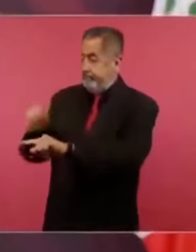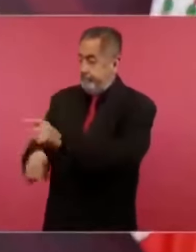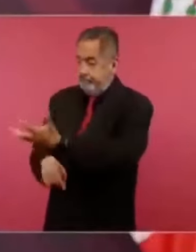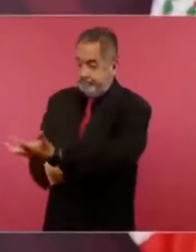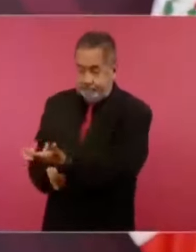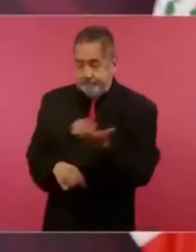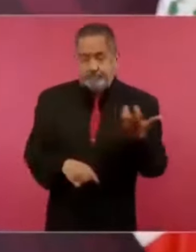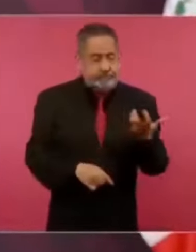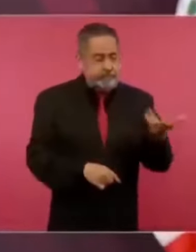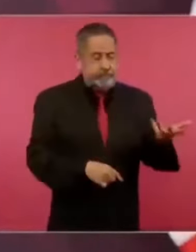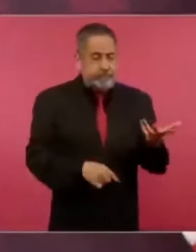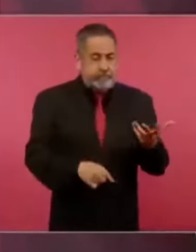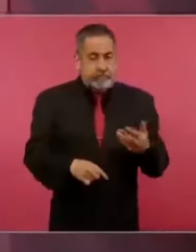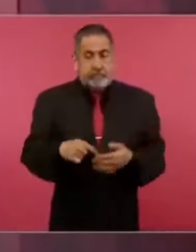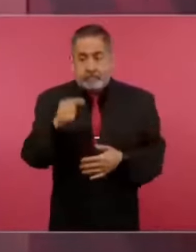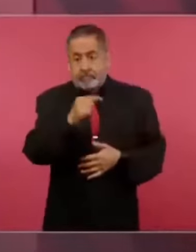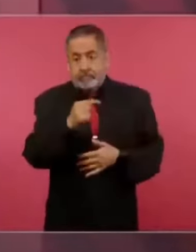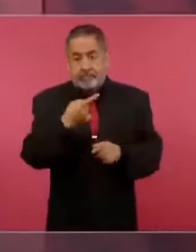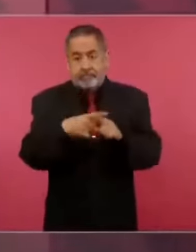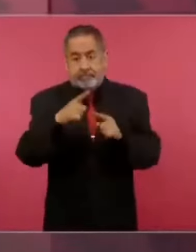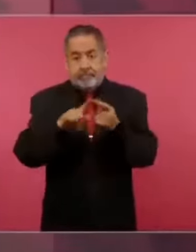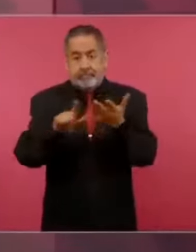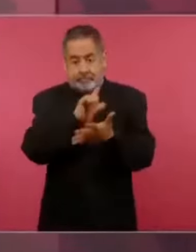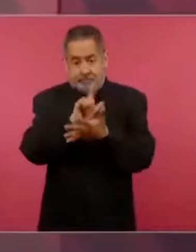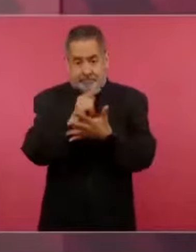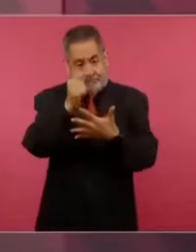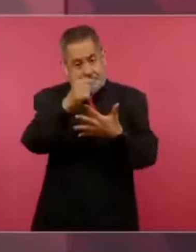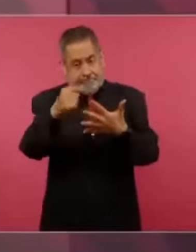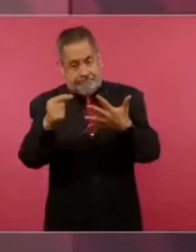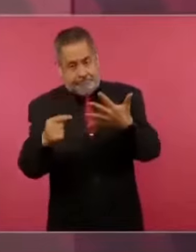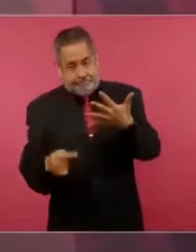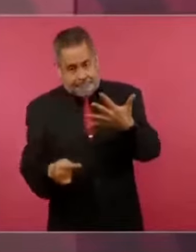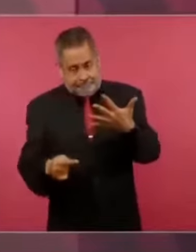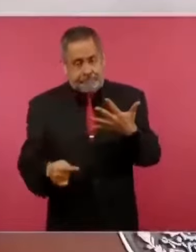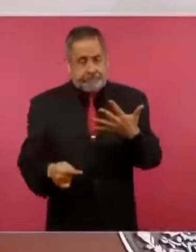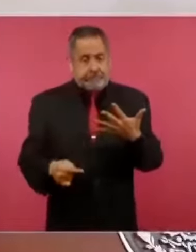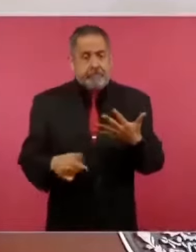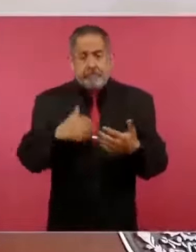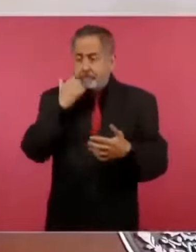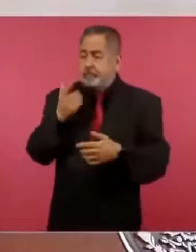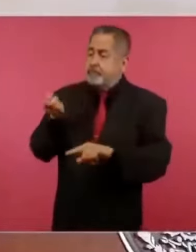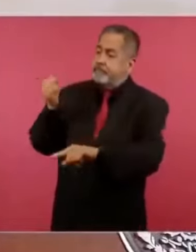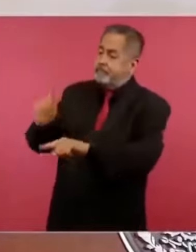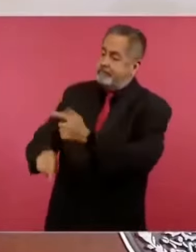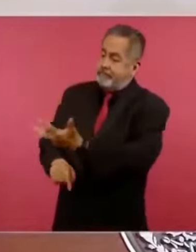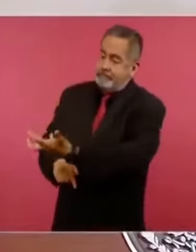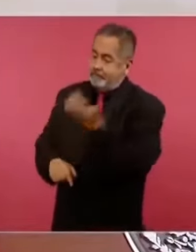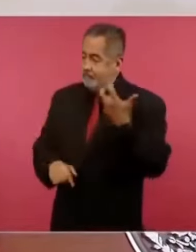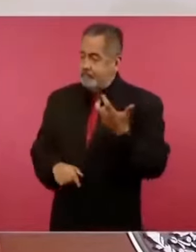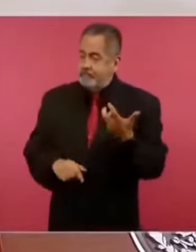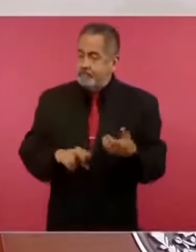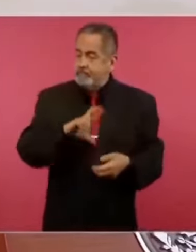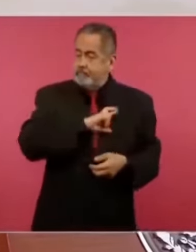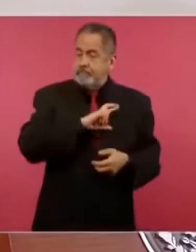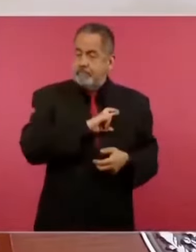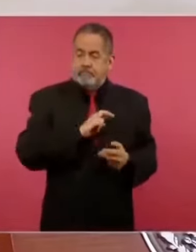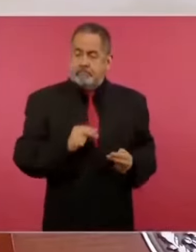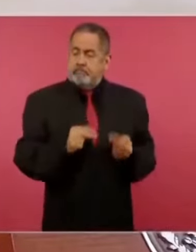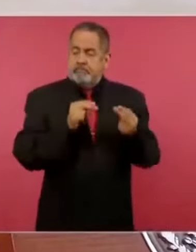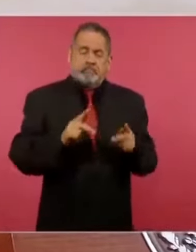un paquete de leyes para privatizar el petróleo con Calderón